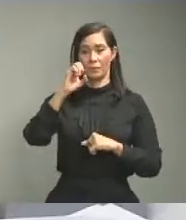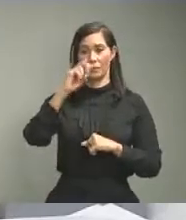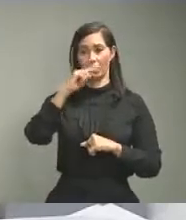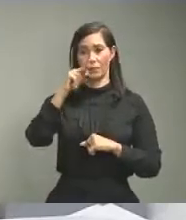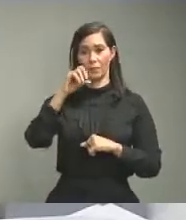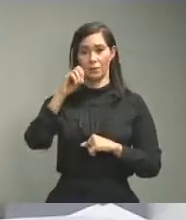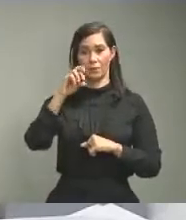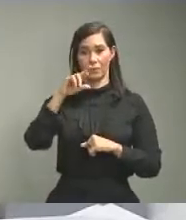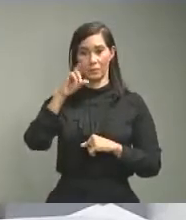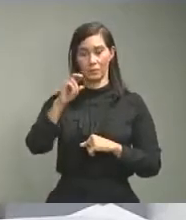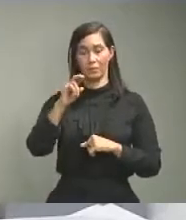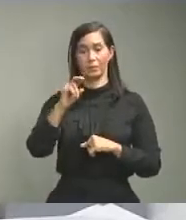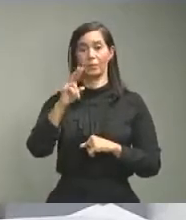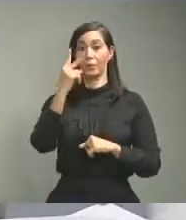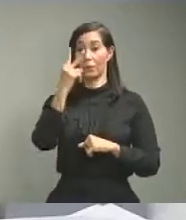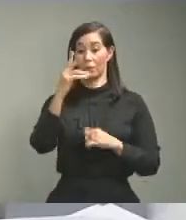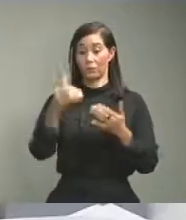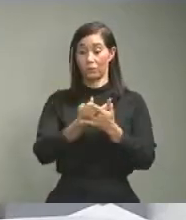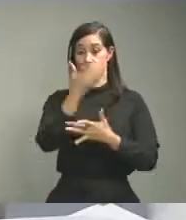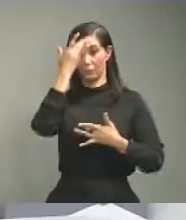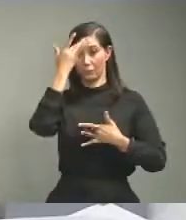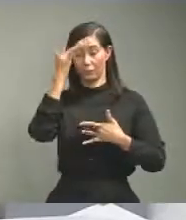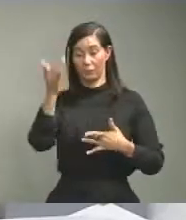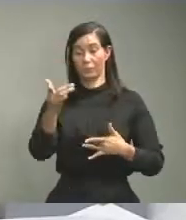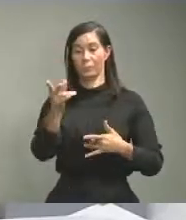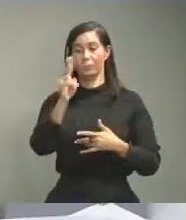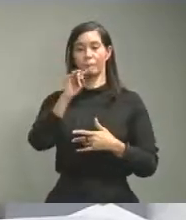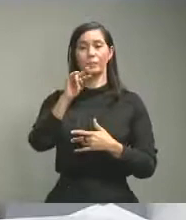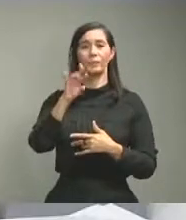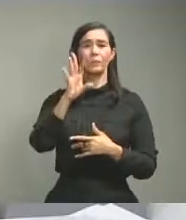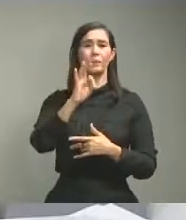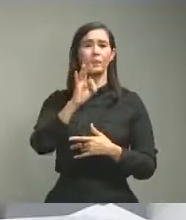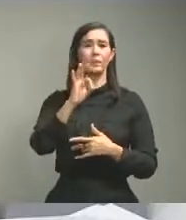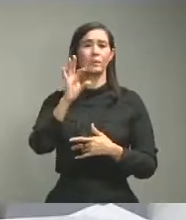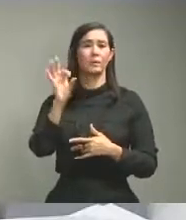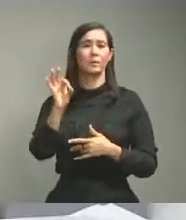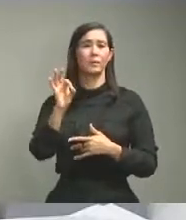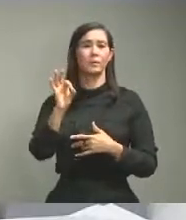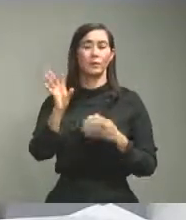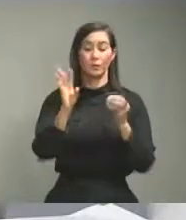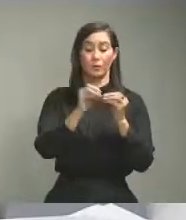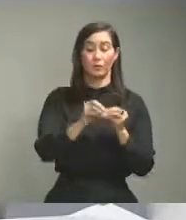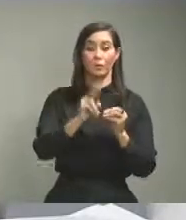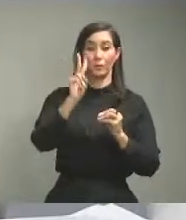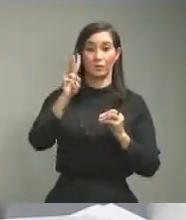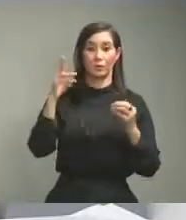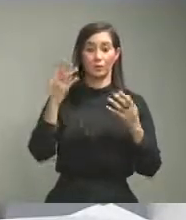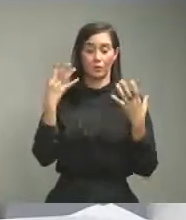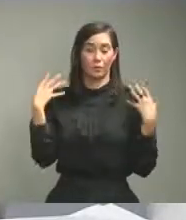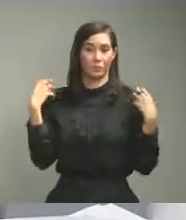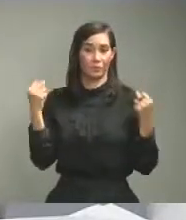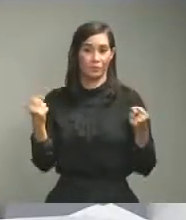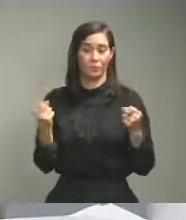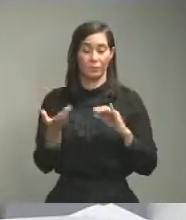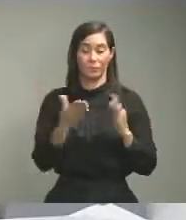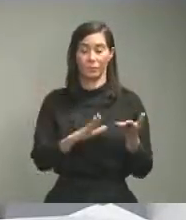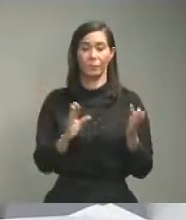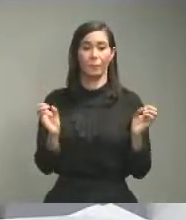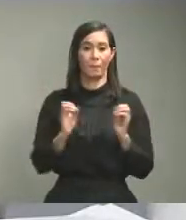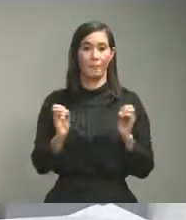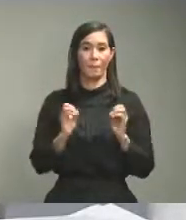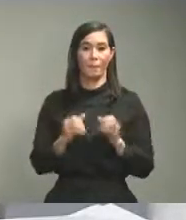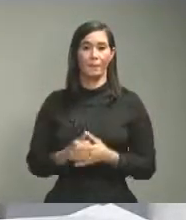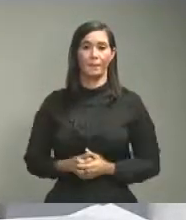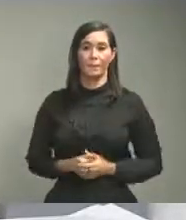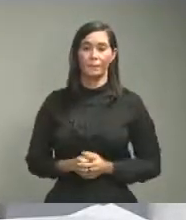nuevos 99 acumulados 2 recuperados 0 fallecimientos